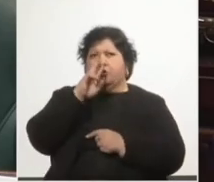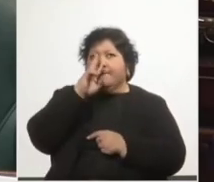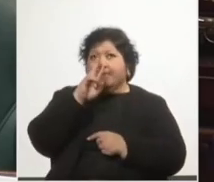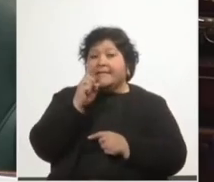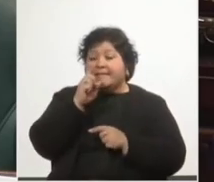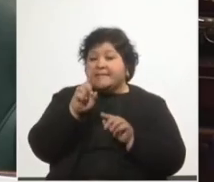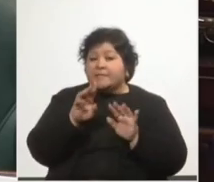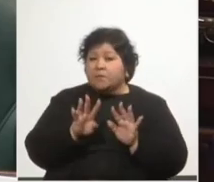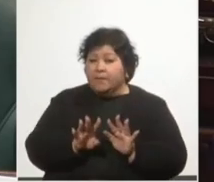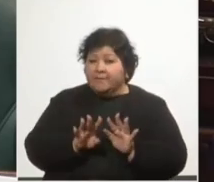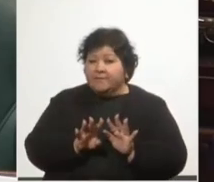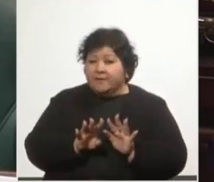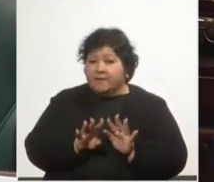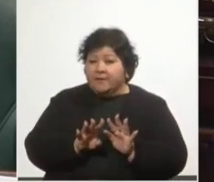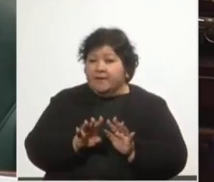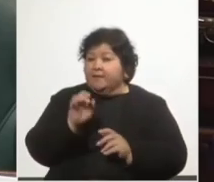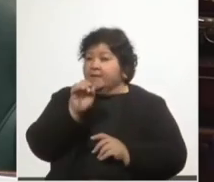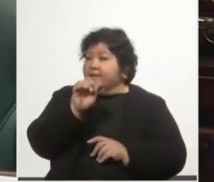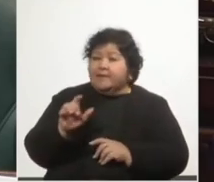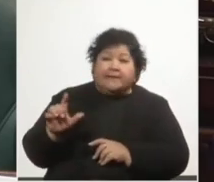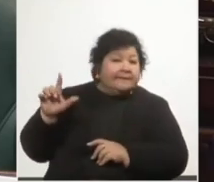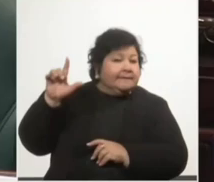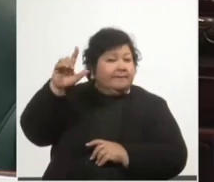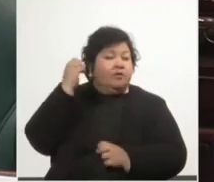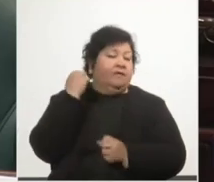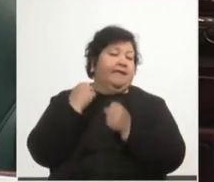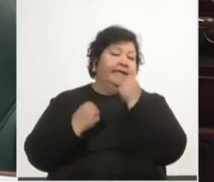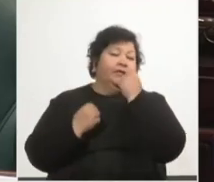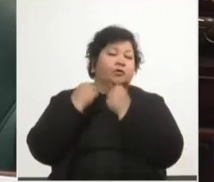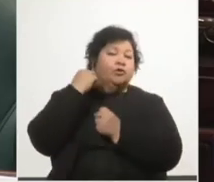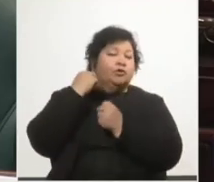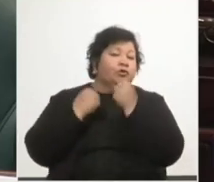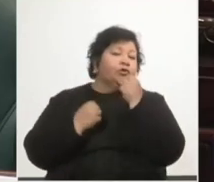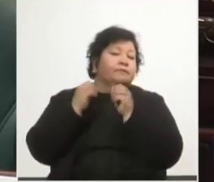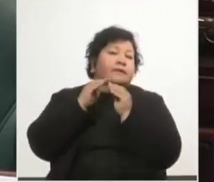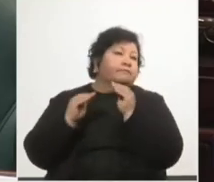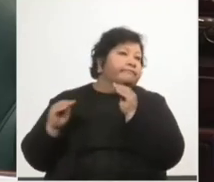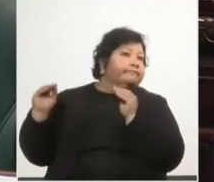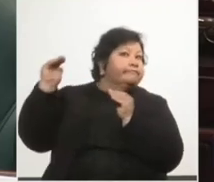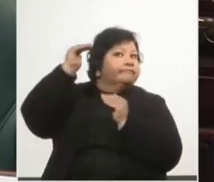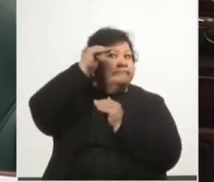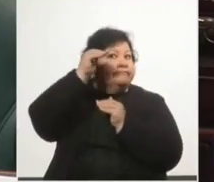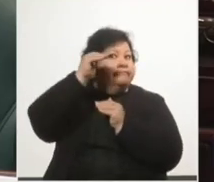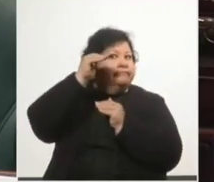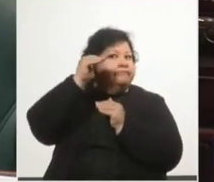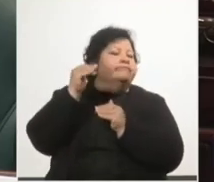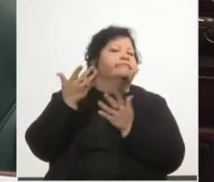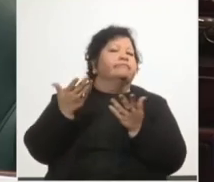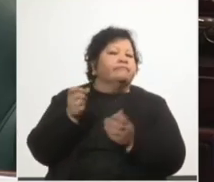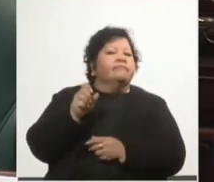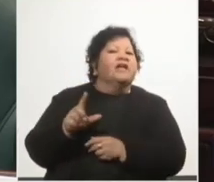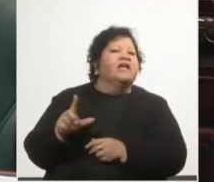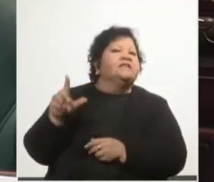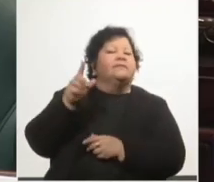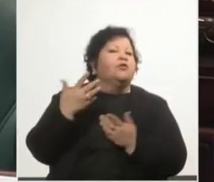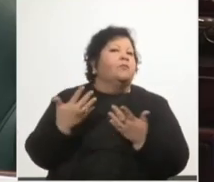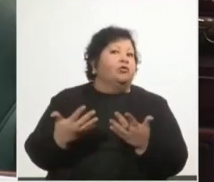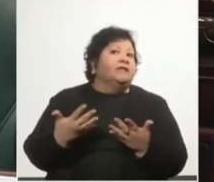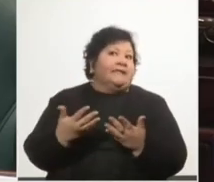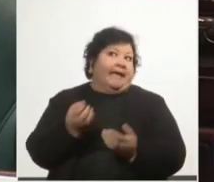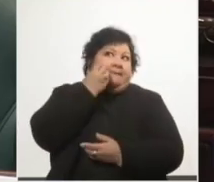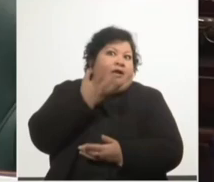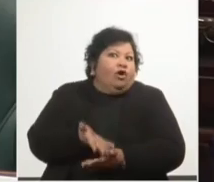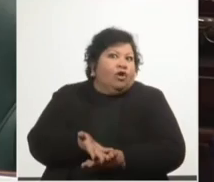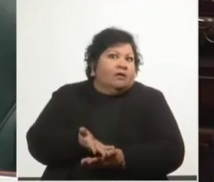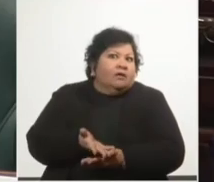el crecimiento de la economía estaba por encima de su crecimiento potencial, será